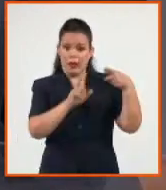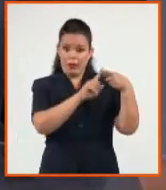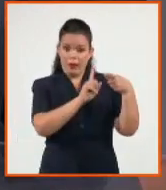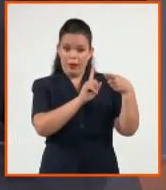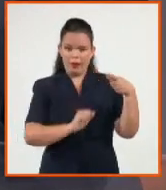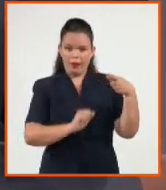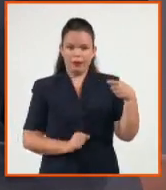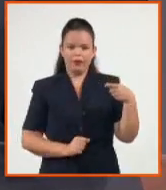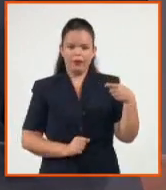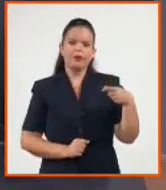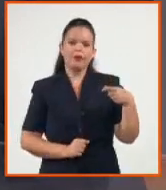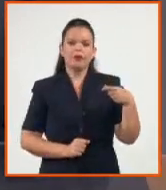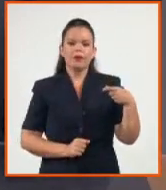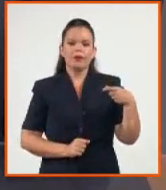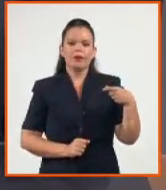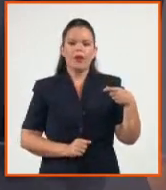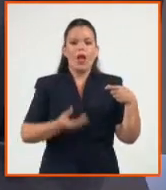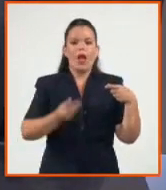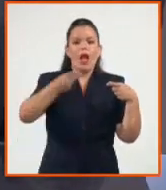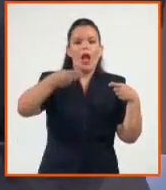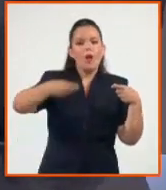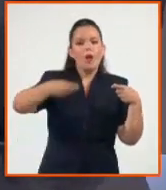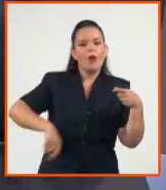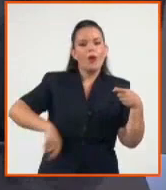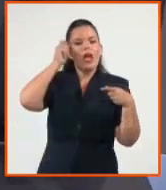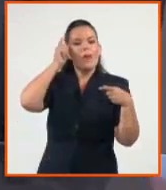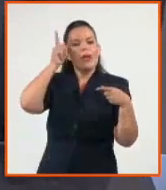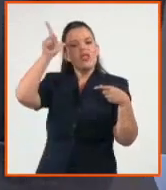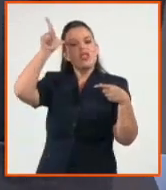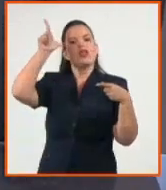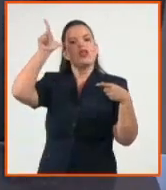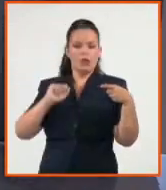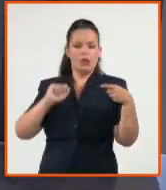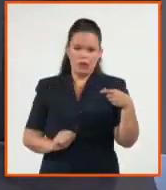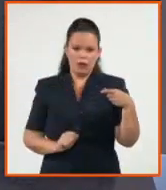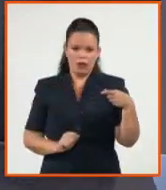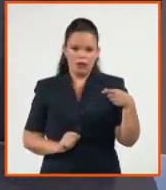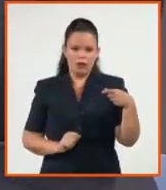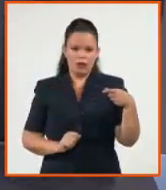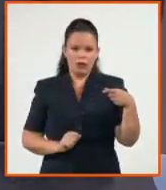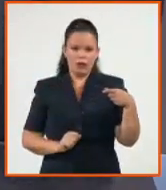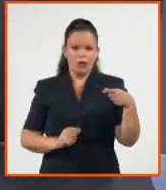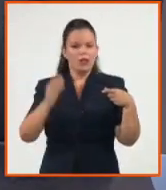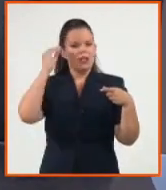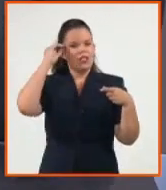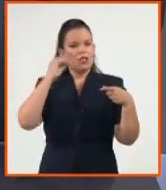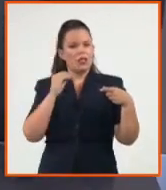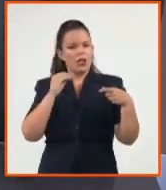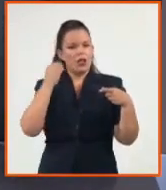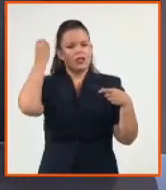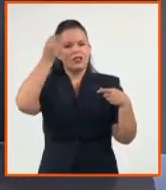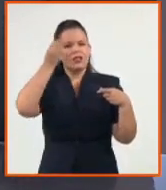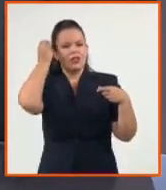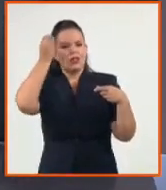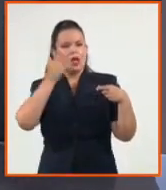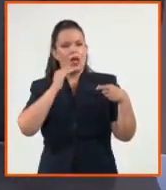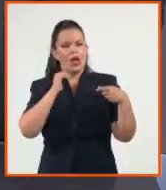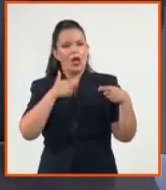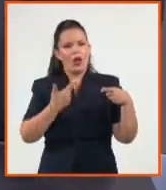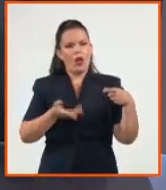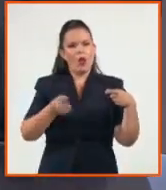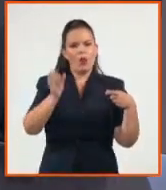que aprovecha la experiencia acumulada para buscar un ordenamiento superior de mayor